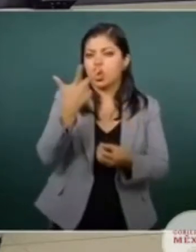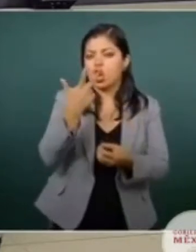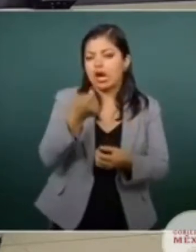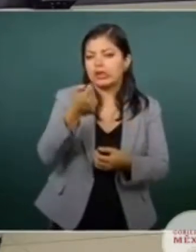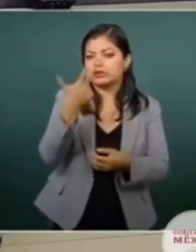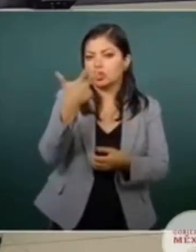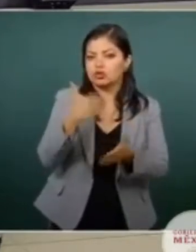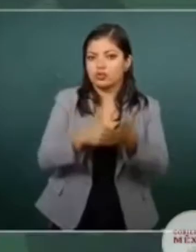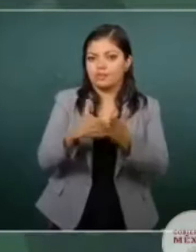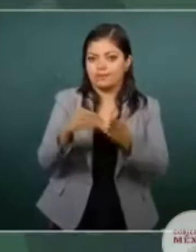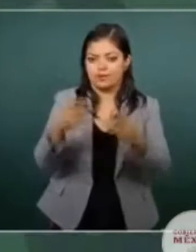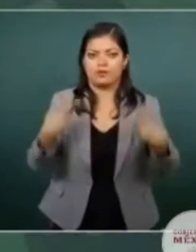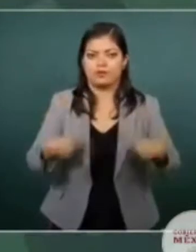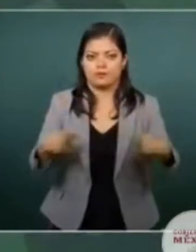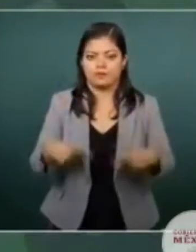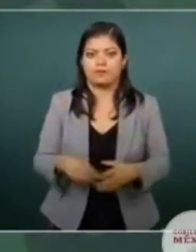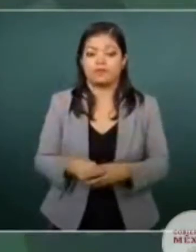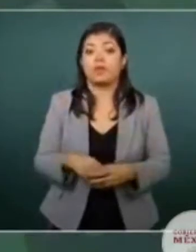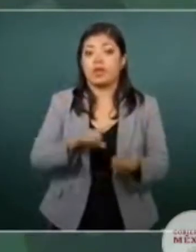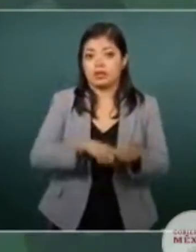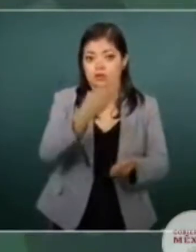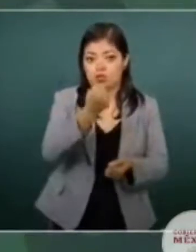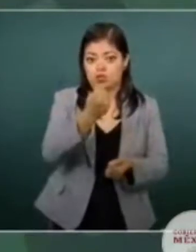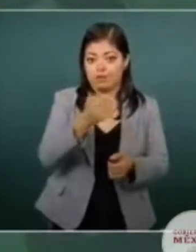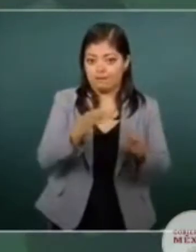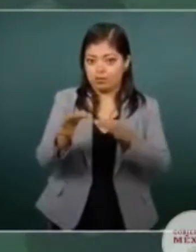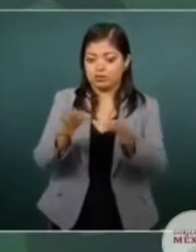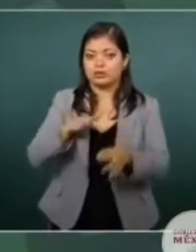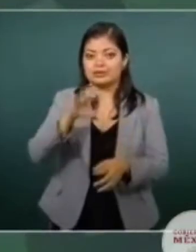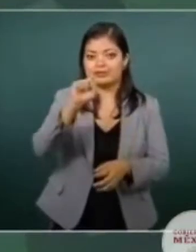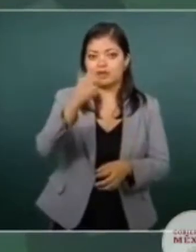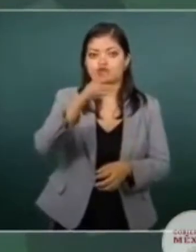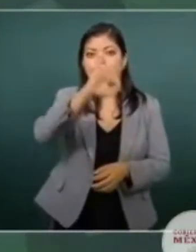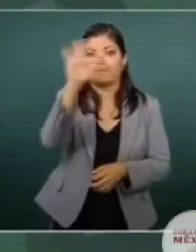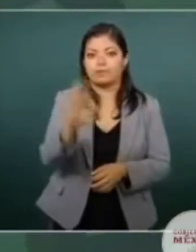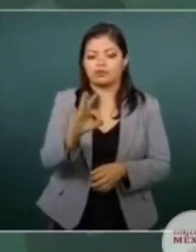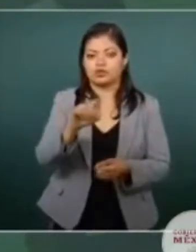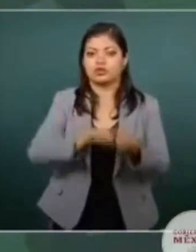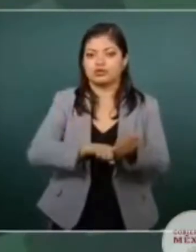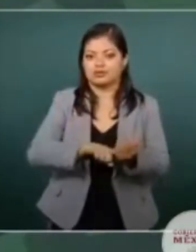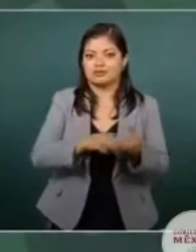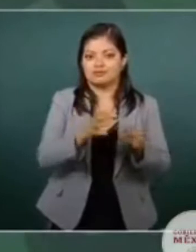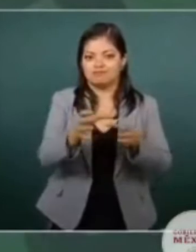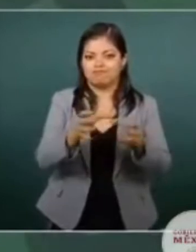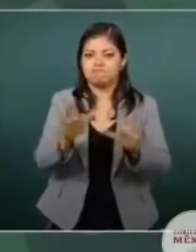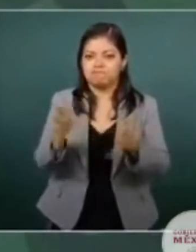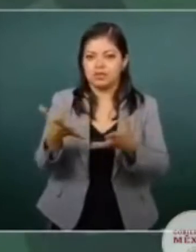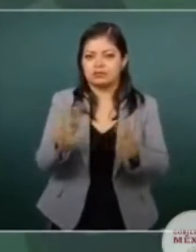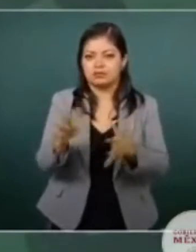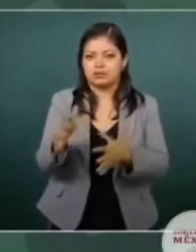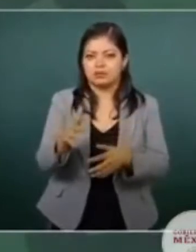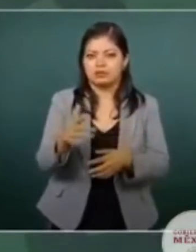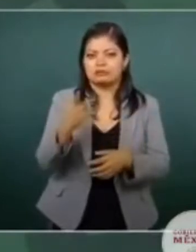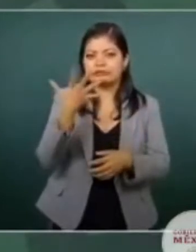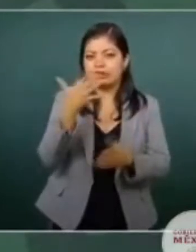En nueve de ellos se concentra el 68 por ciento de la población, un poco más de 5 millones,